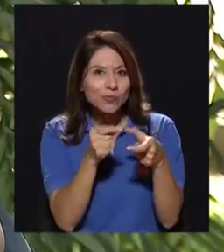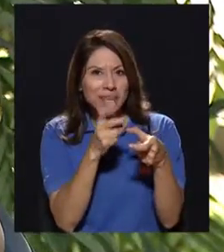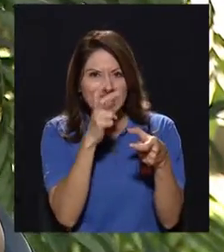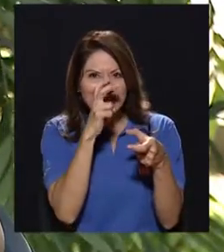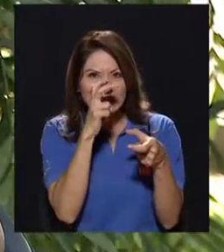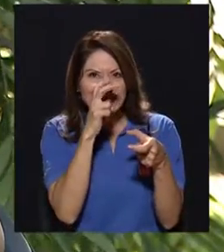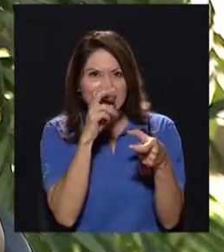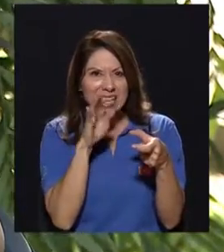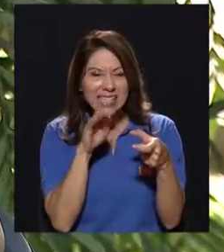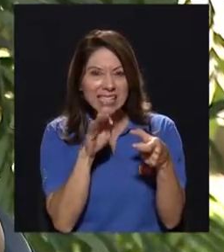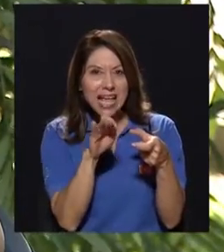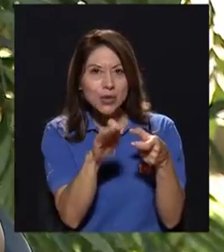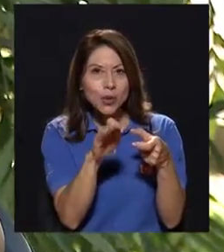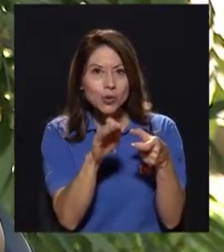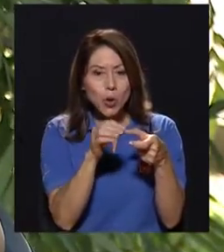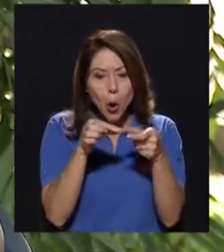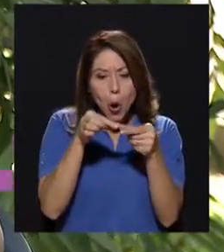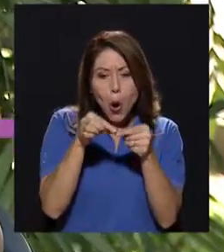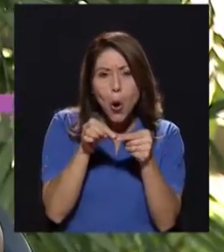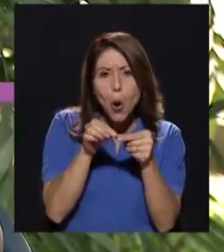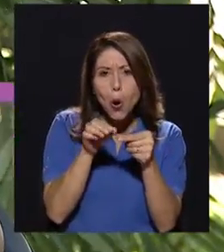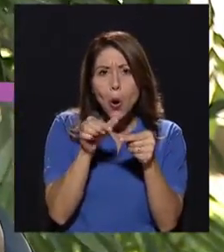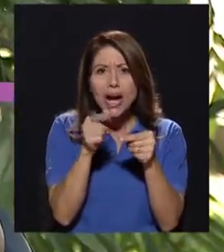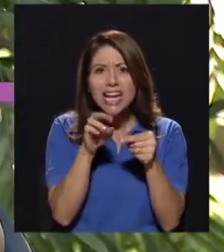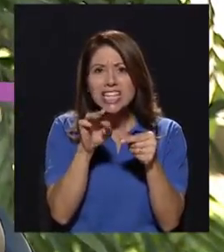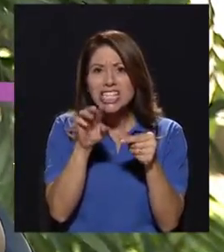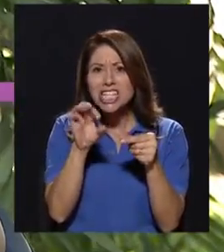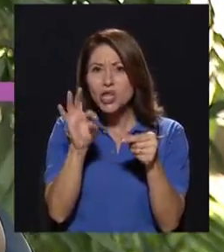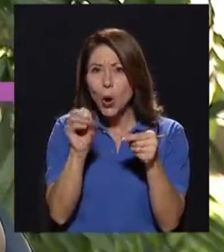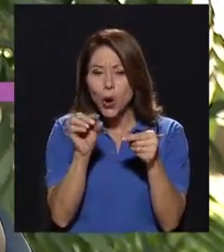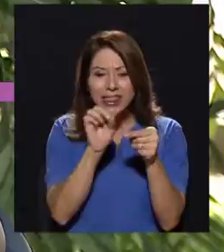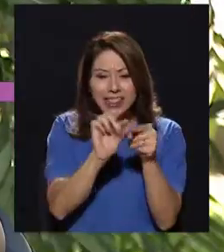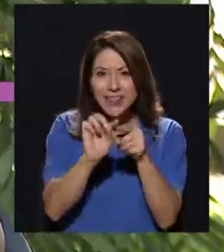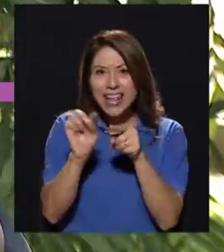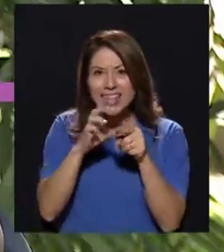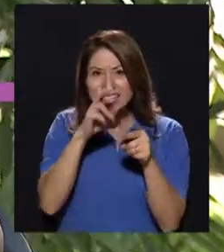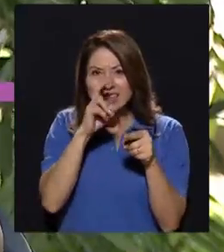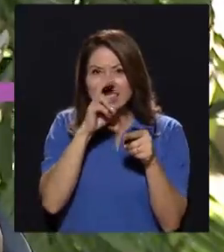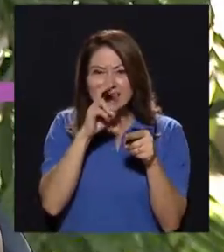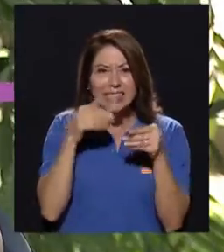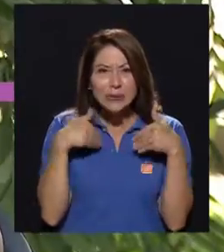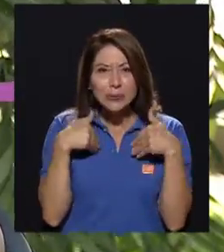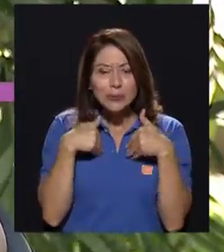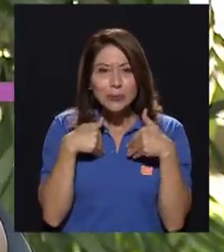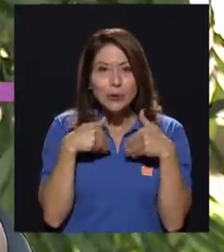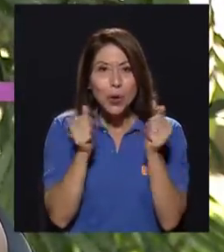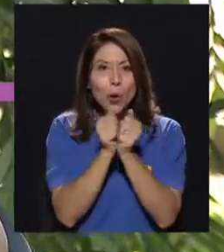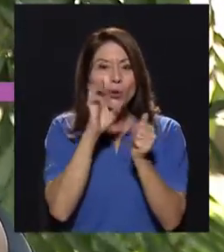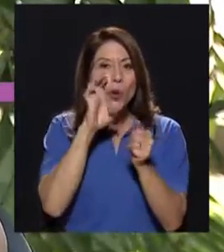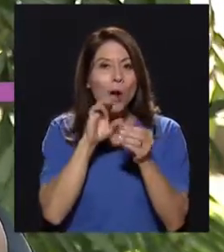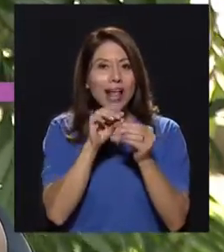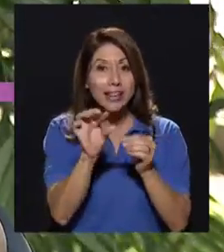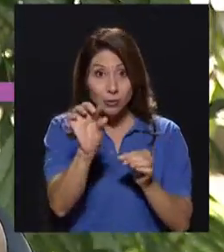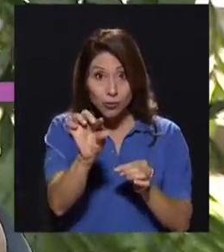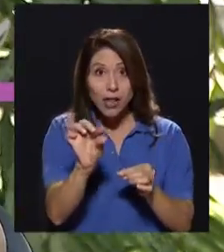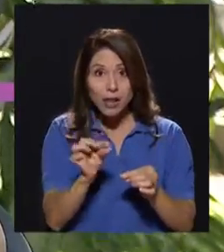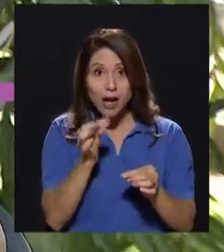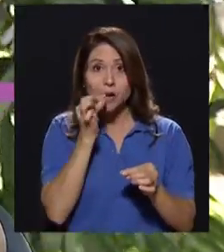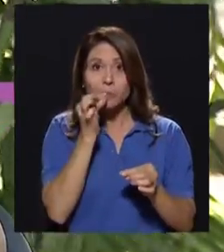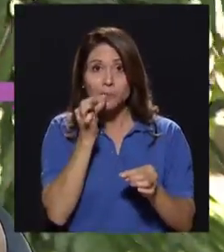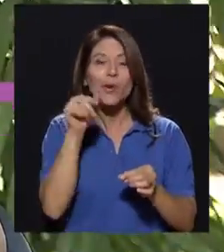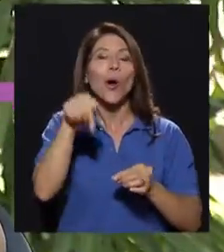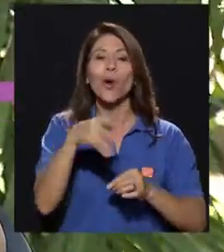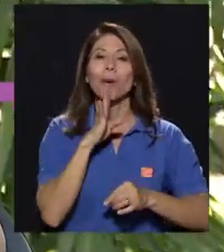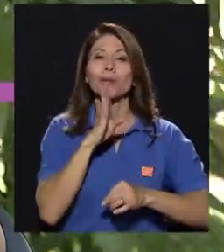insectos? ¿O escarabajo o grillito cubierto de chocolate? Pues el día de hoy vamos a conversar acerca de los